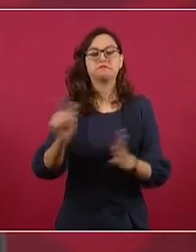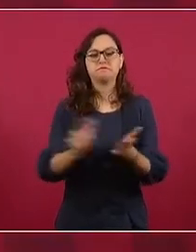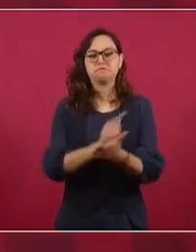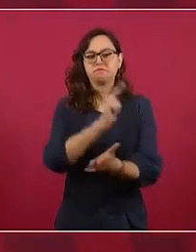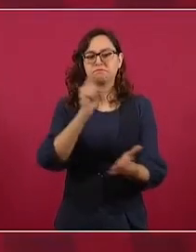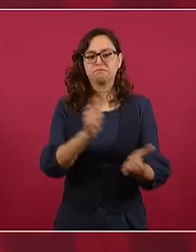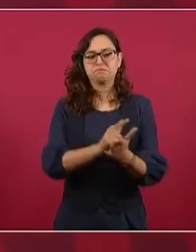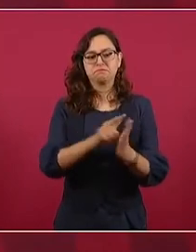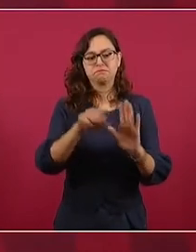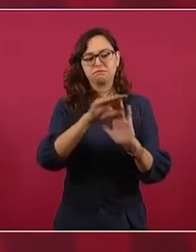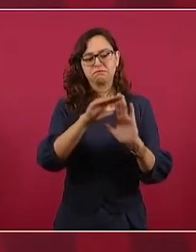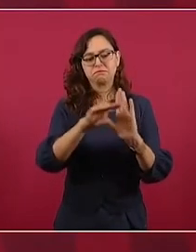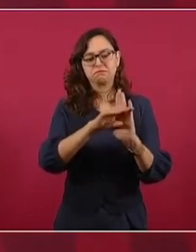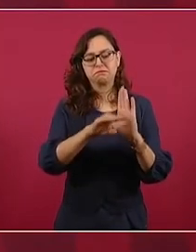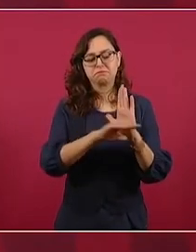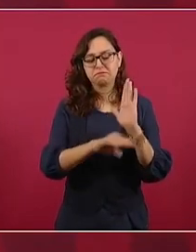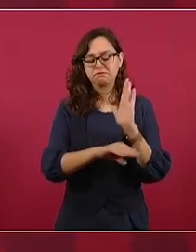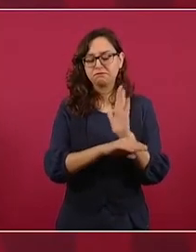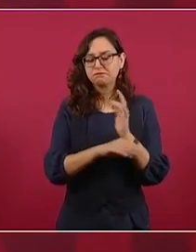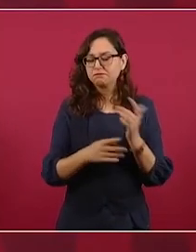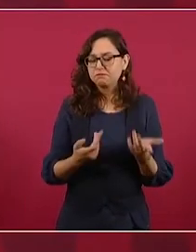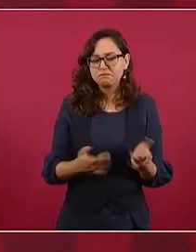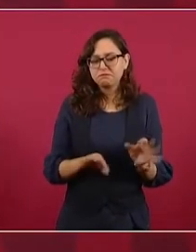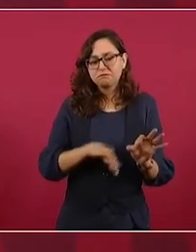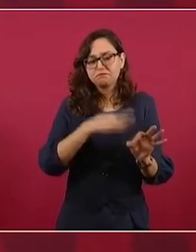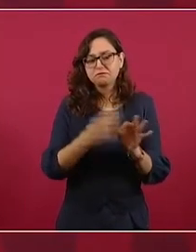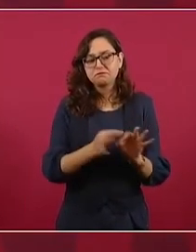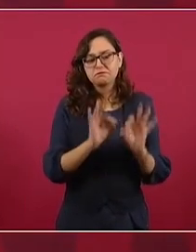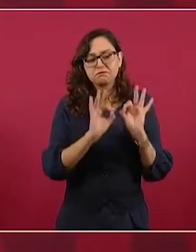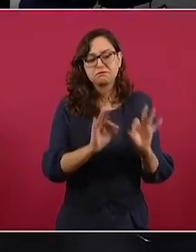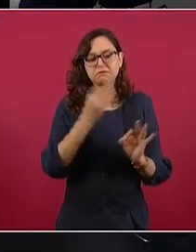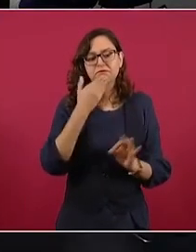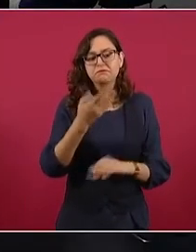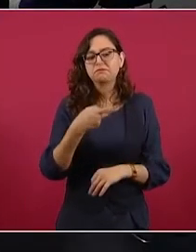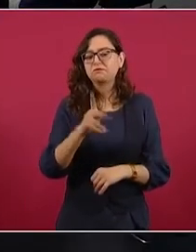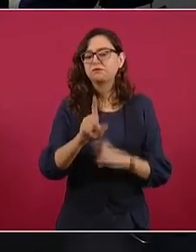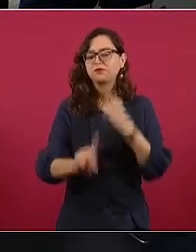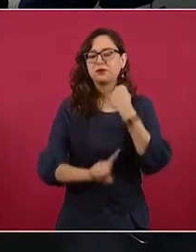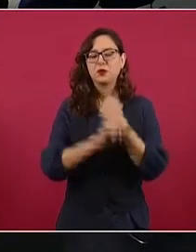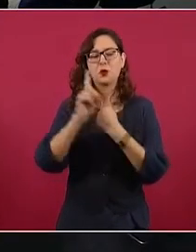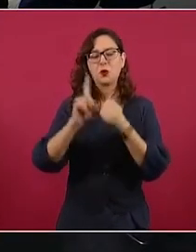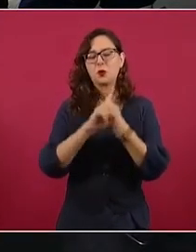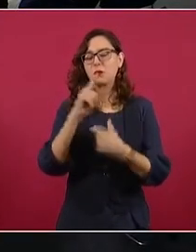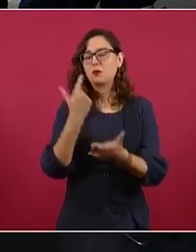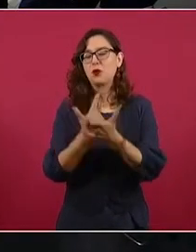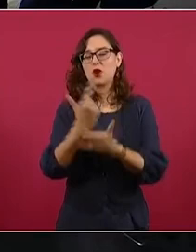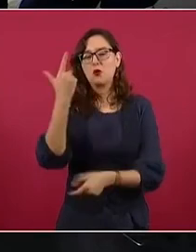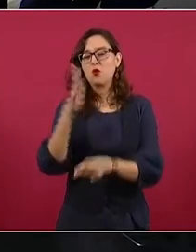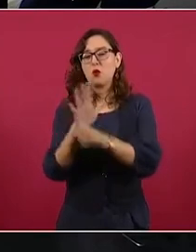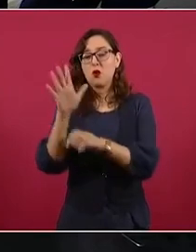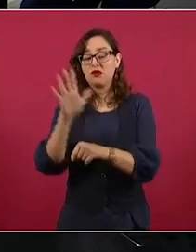de México y yo creo que los problemas del mundo no tienen que ver con las leyes,